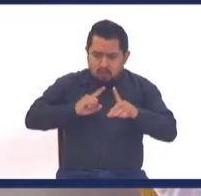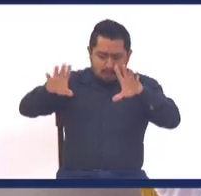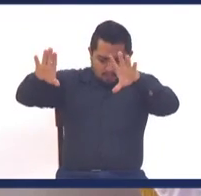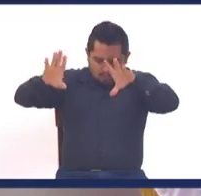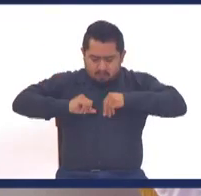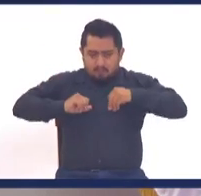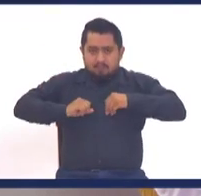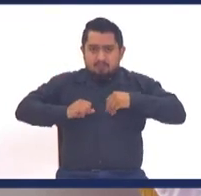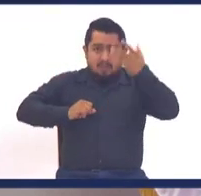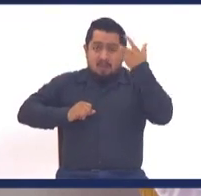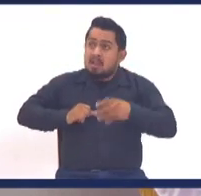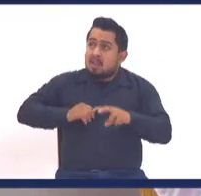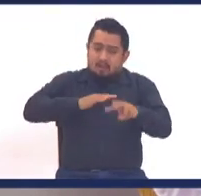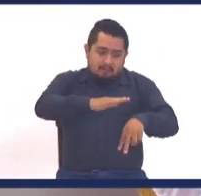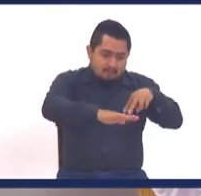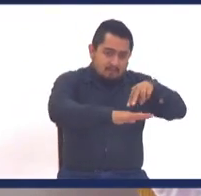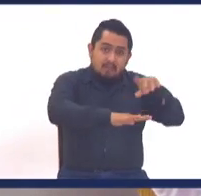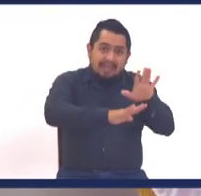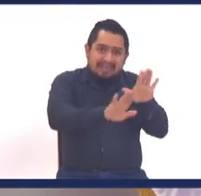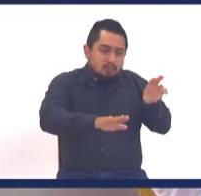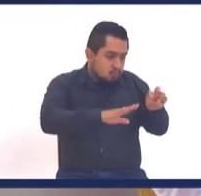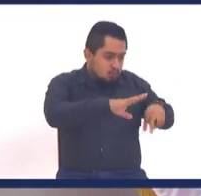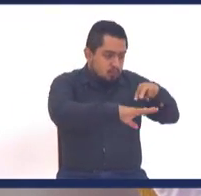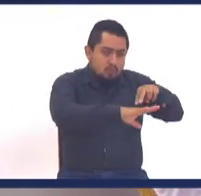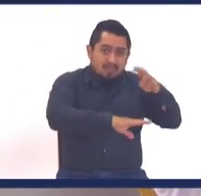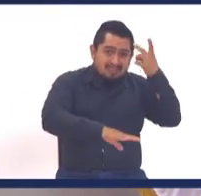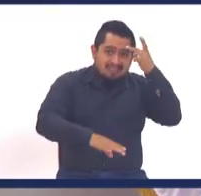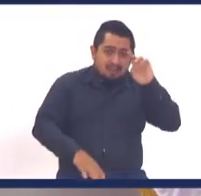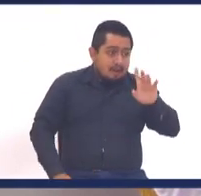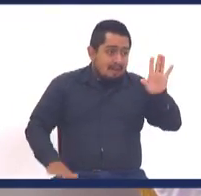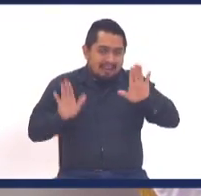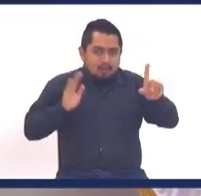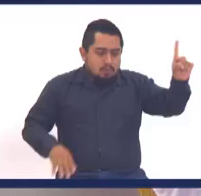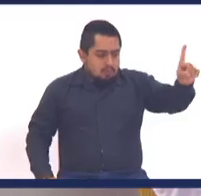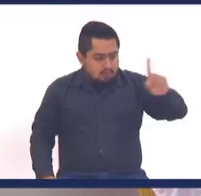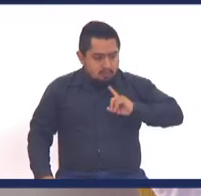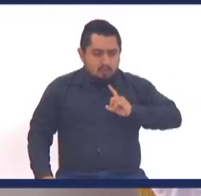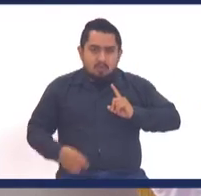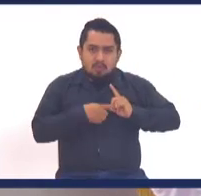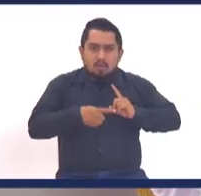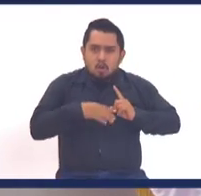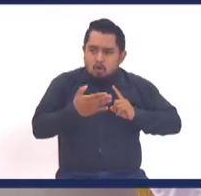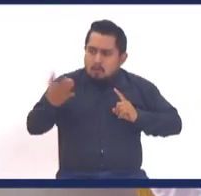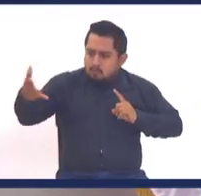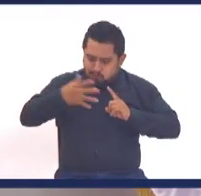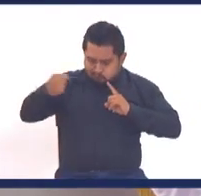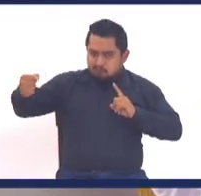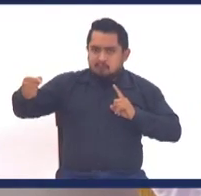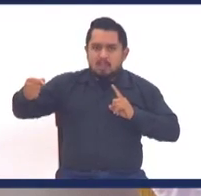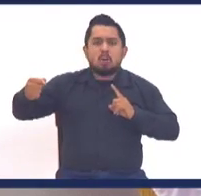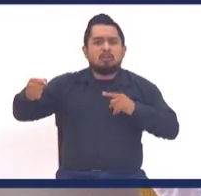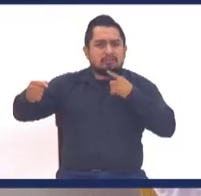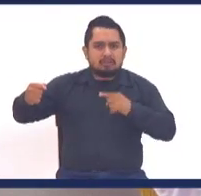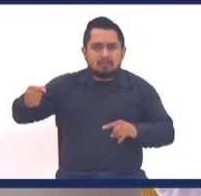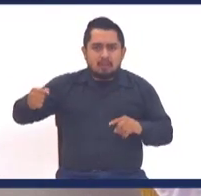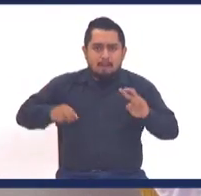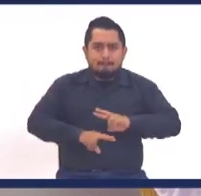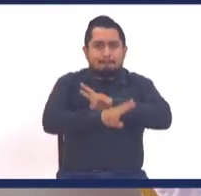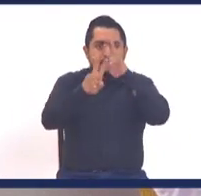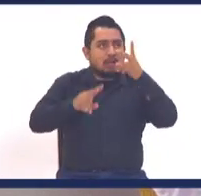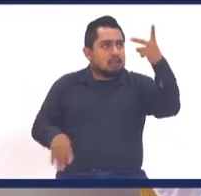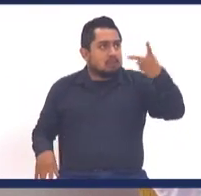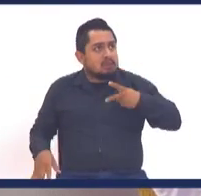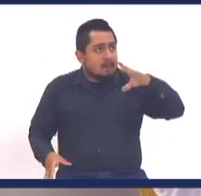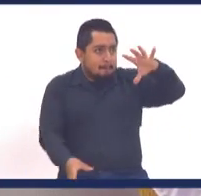que eres la resurrección. Eso significa que cuando Cristo llega a tu vida, vas a tener algo que nadie te lo pudo dar. ¿Y cómo se llama eso? Paz con